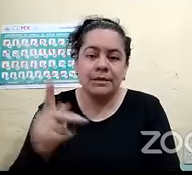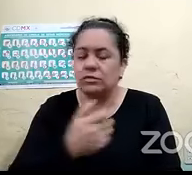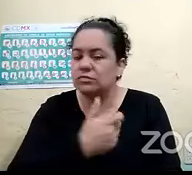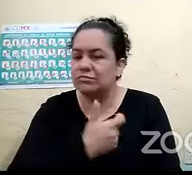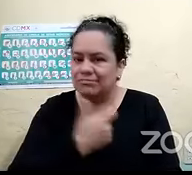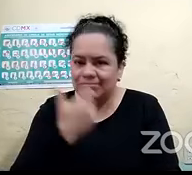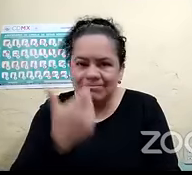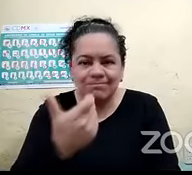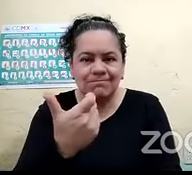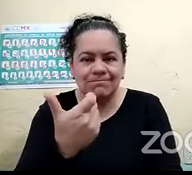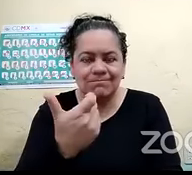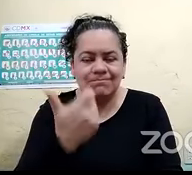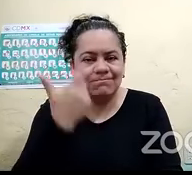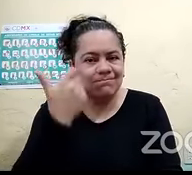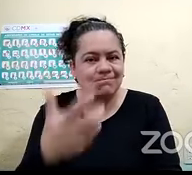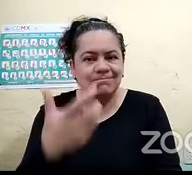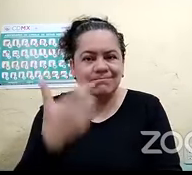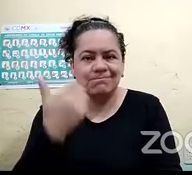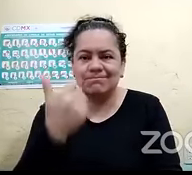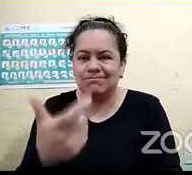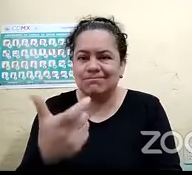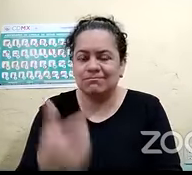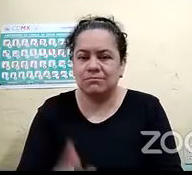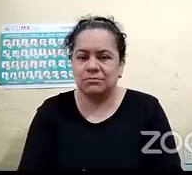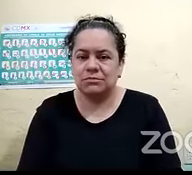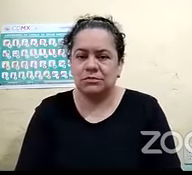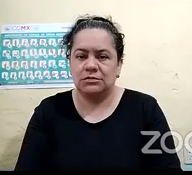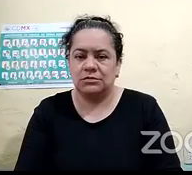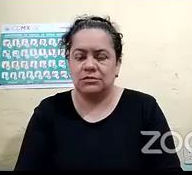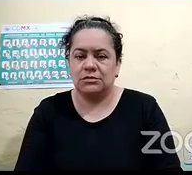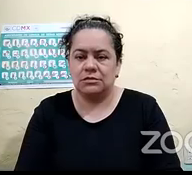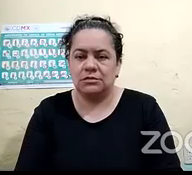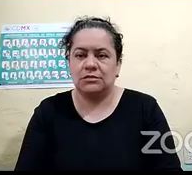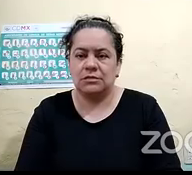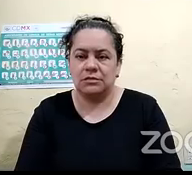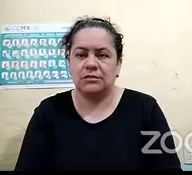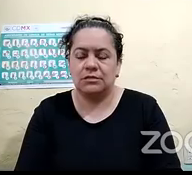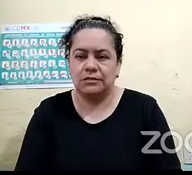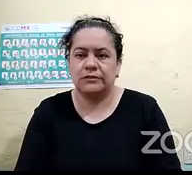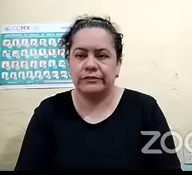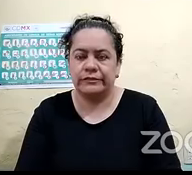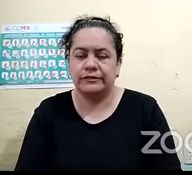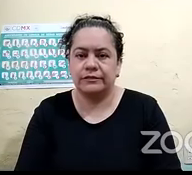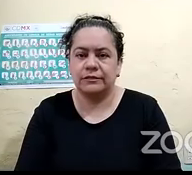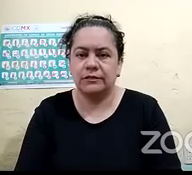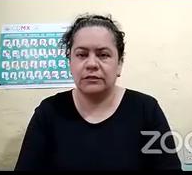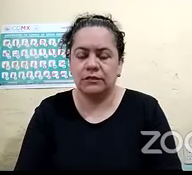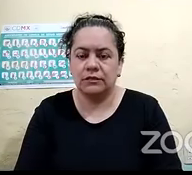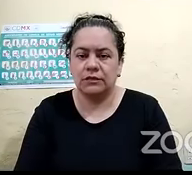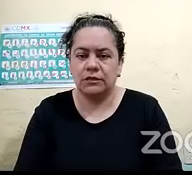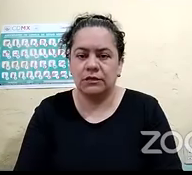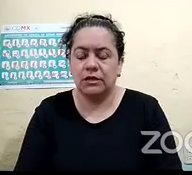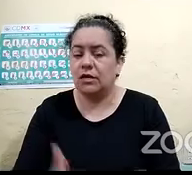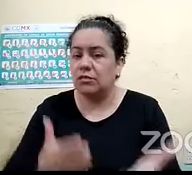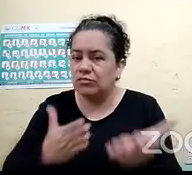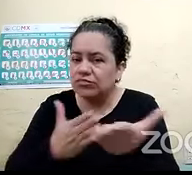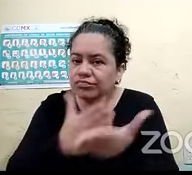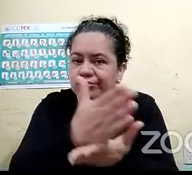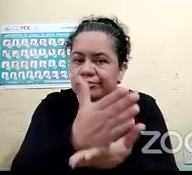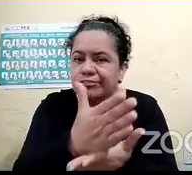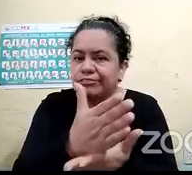caemos en lo mismo. Pocos pueden hacer uso de esa tecnología.